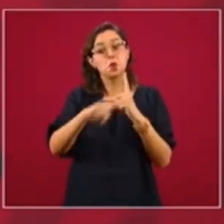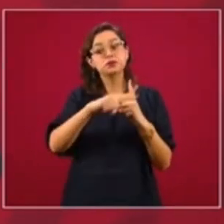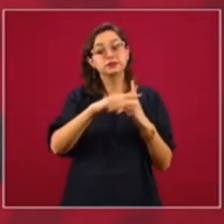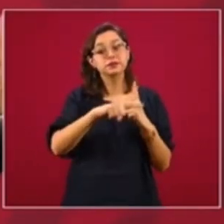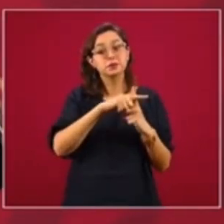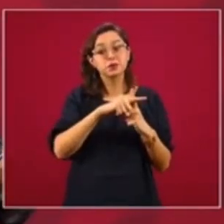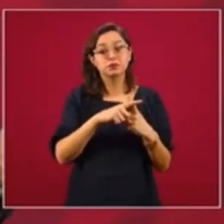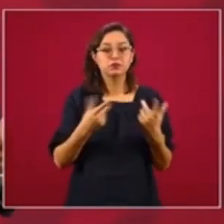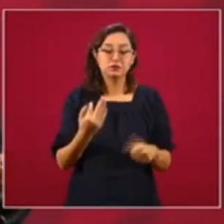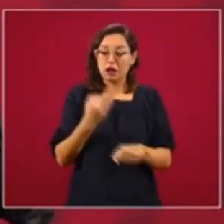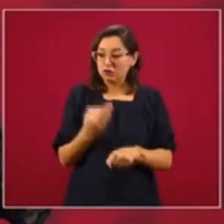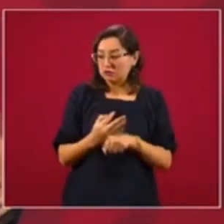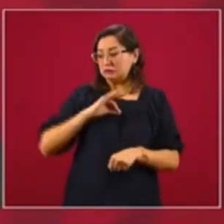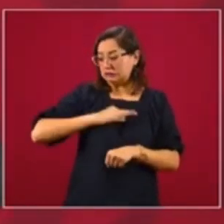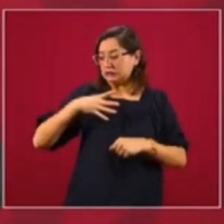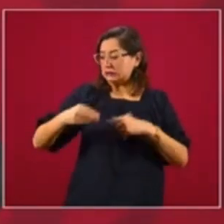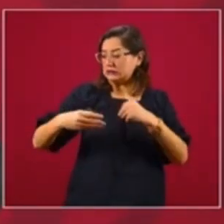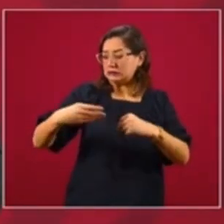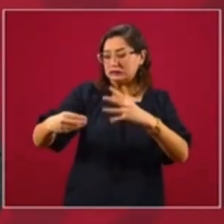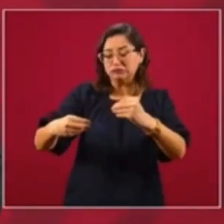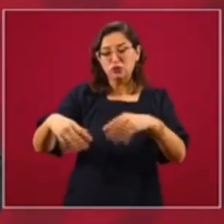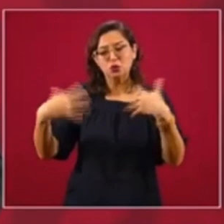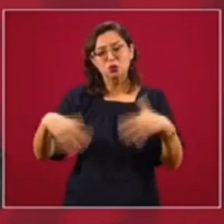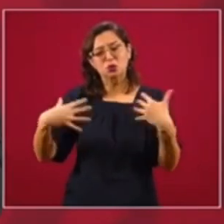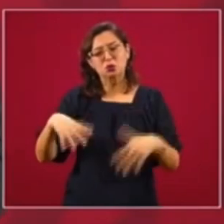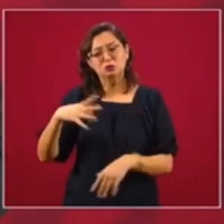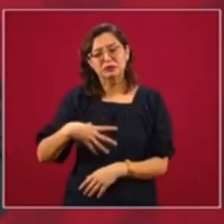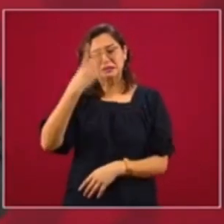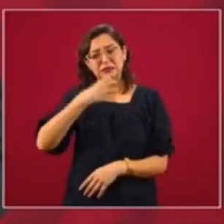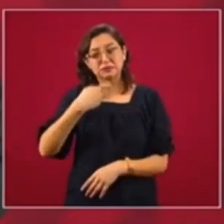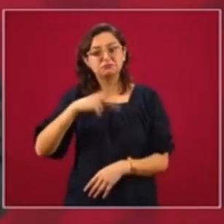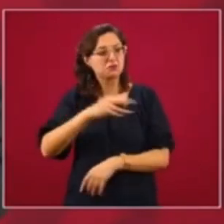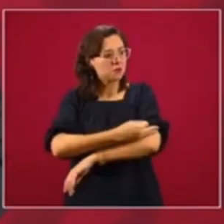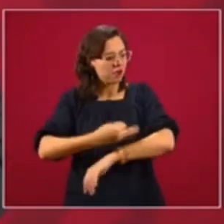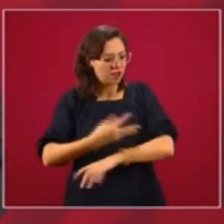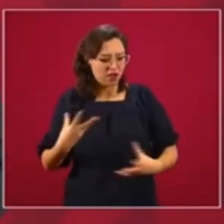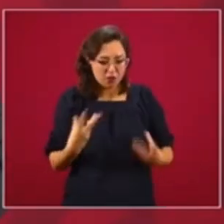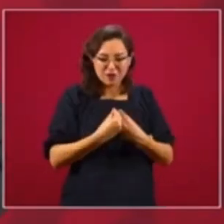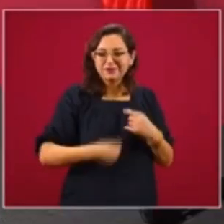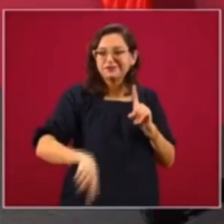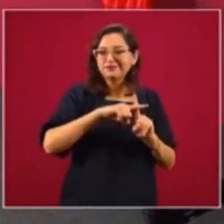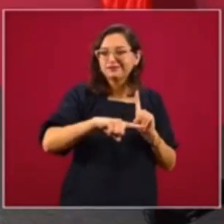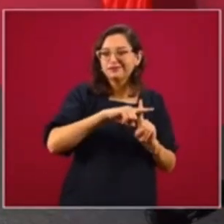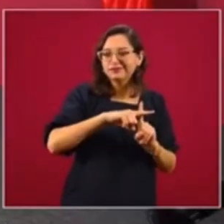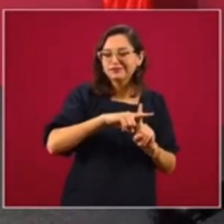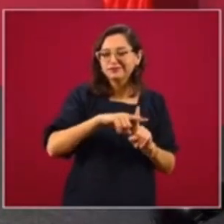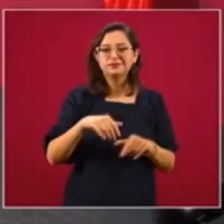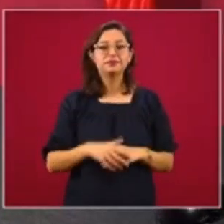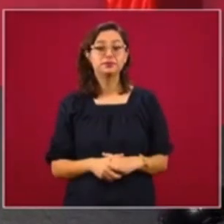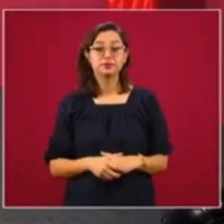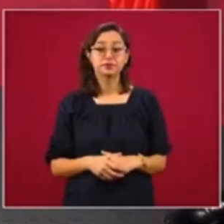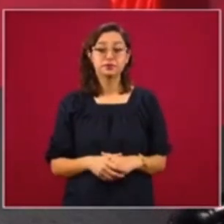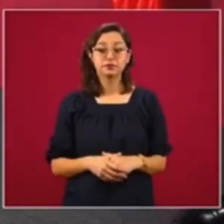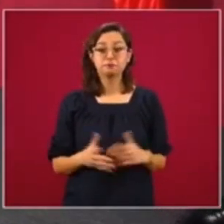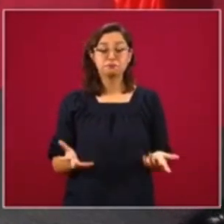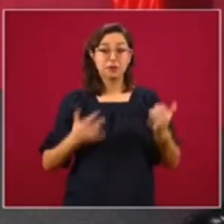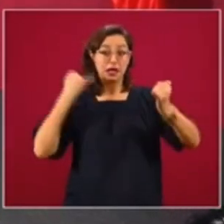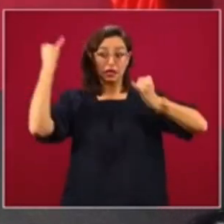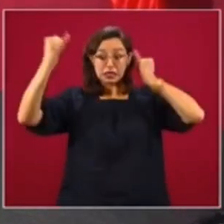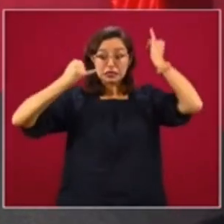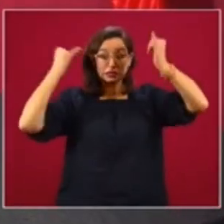que nos deja este mal, esta pandemia. Entonces, se decía que iba a haber